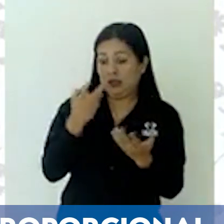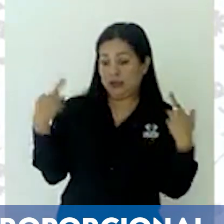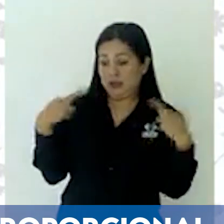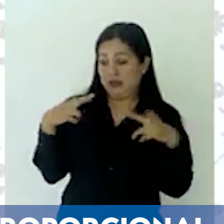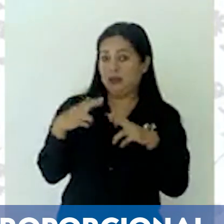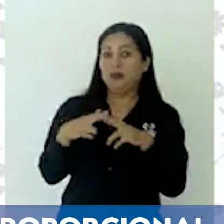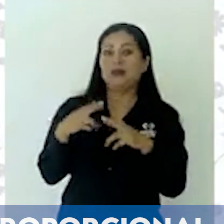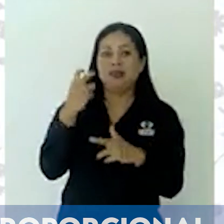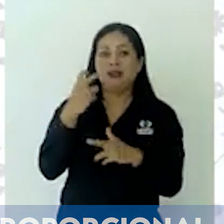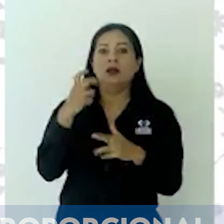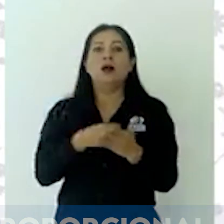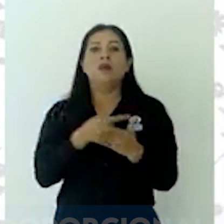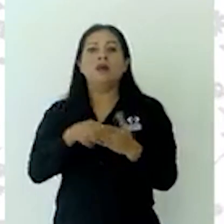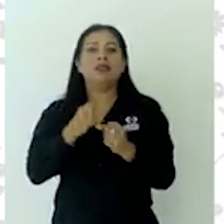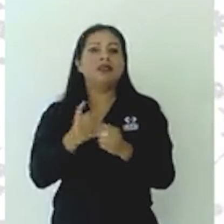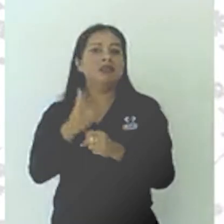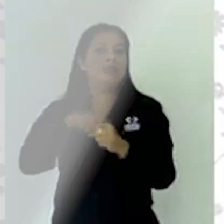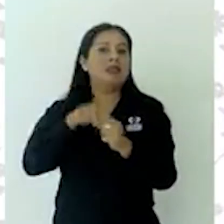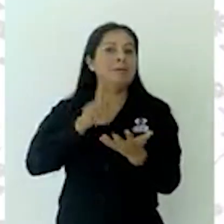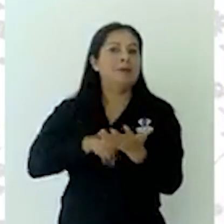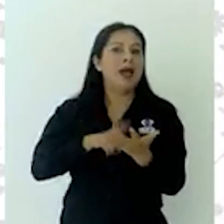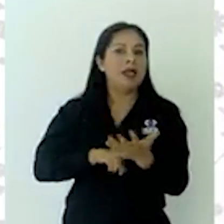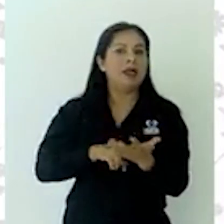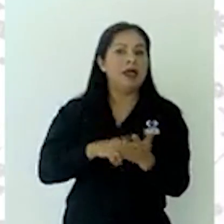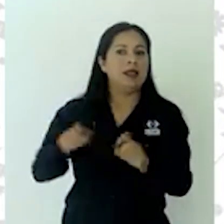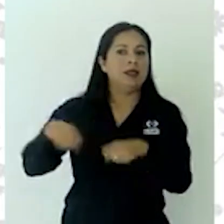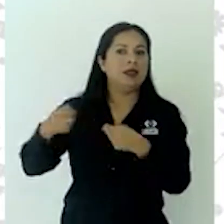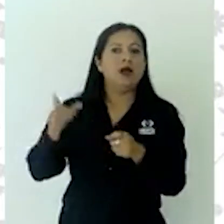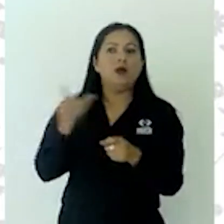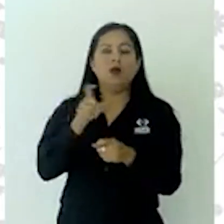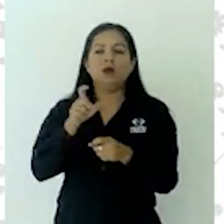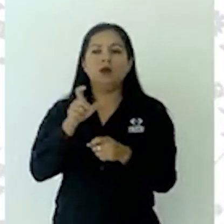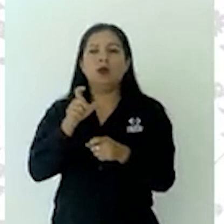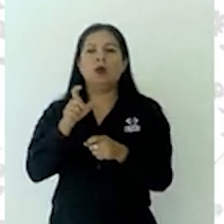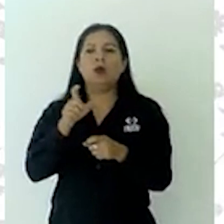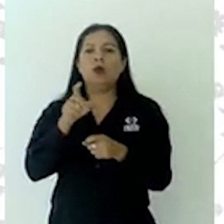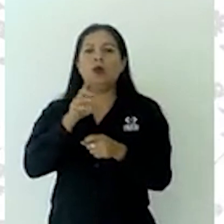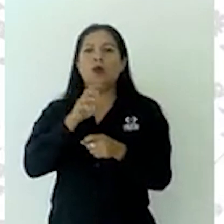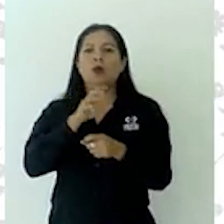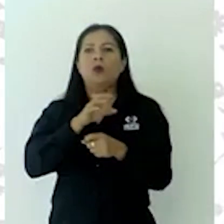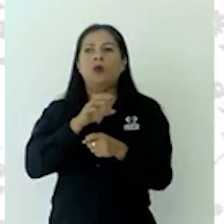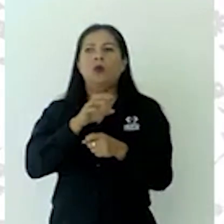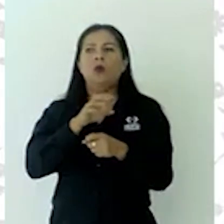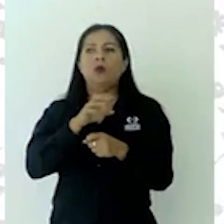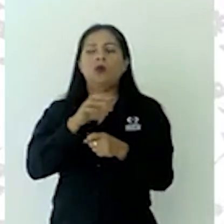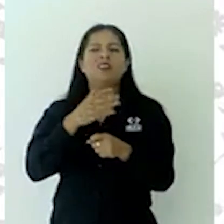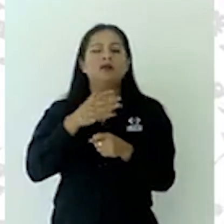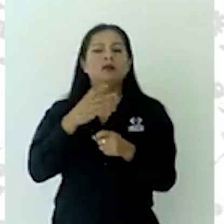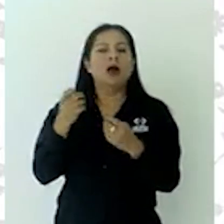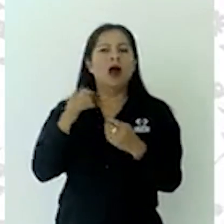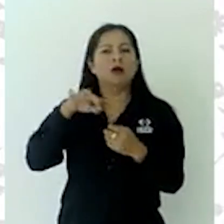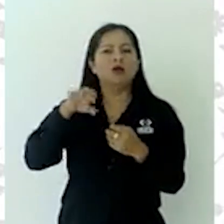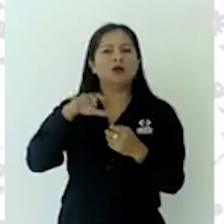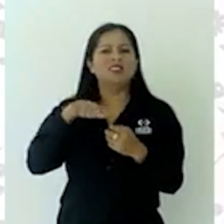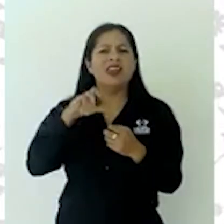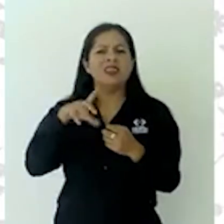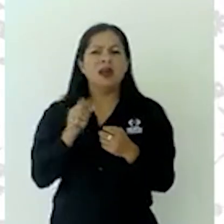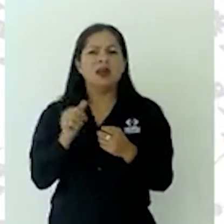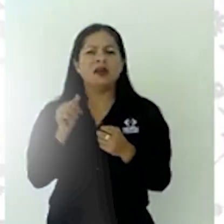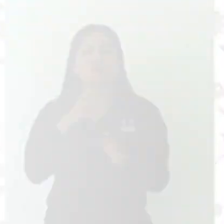Lurs, mientras que el PAN solo fue seleccionada con María Irene Montiel. Para N3 Guerrero, Ricardo Ramos.